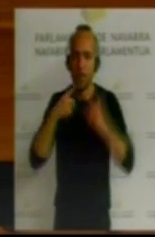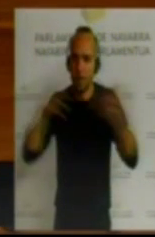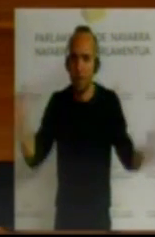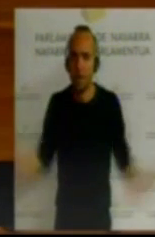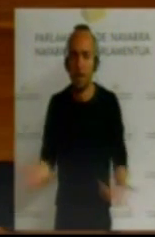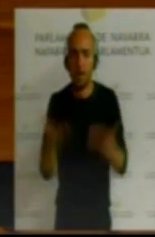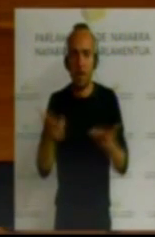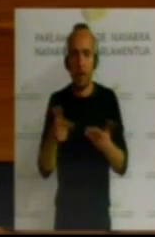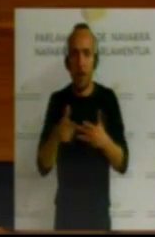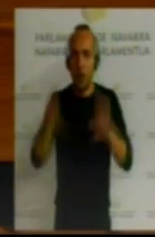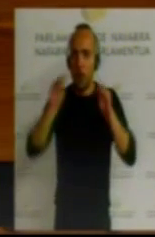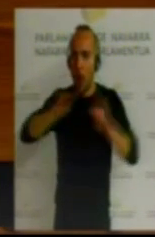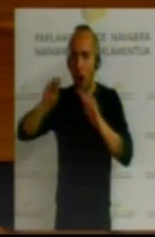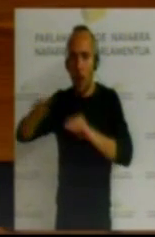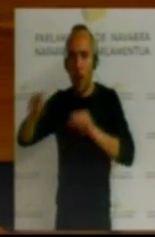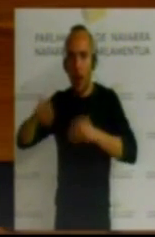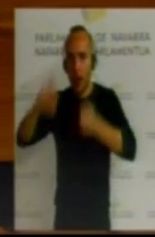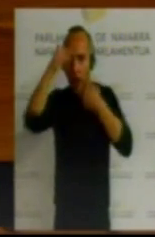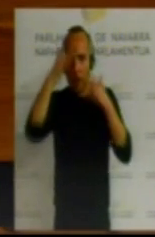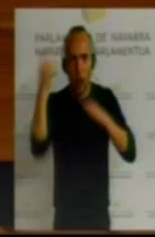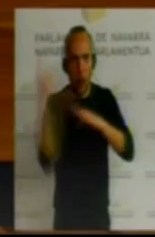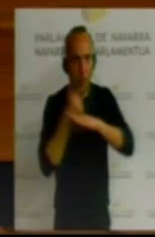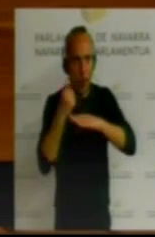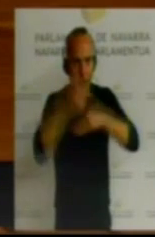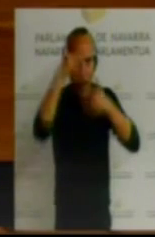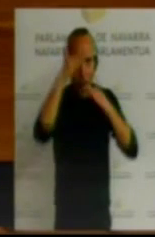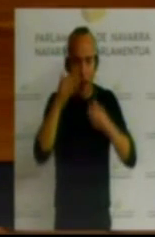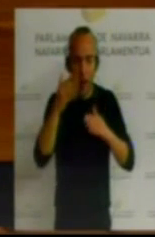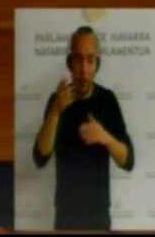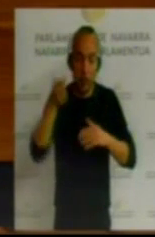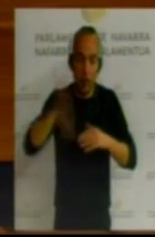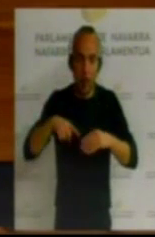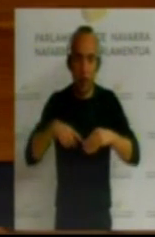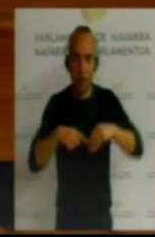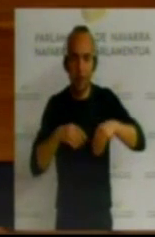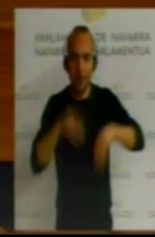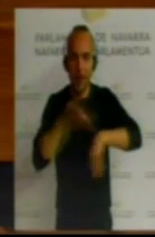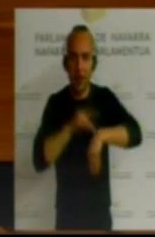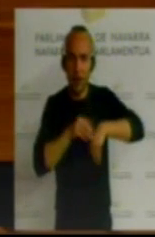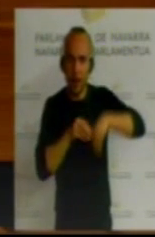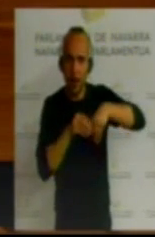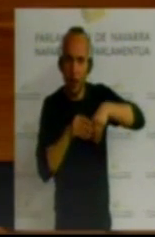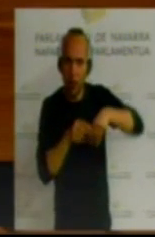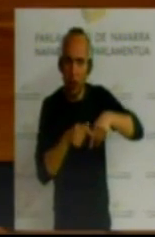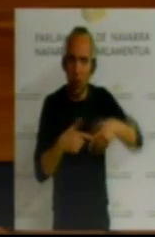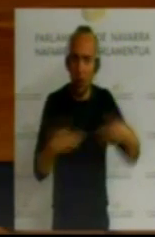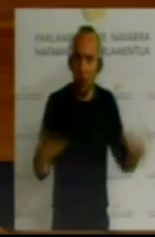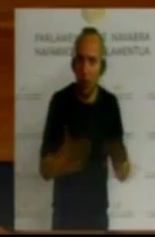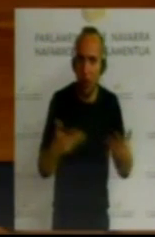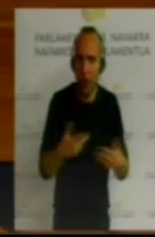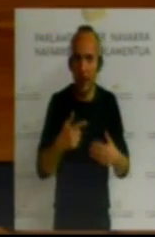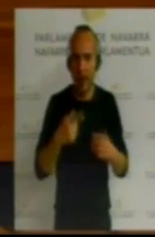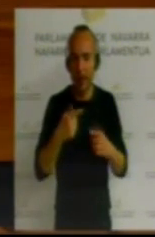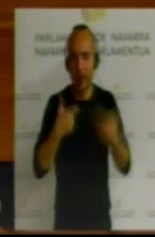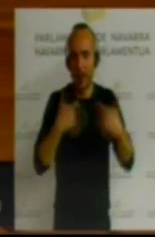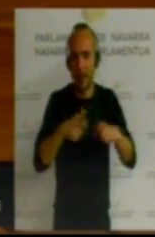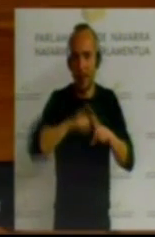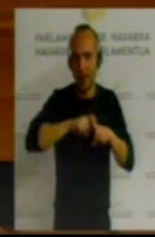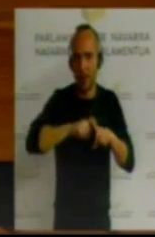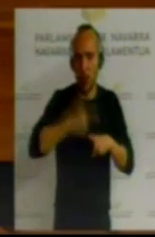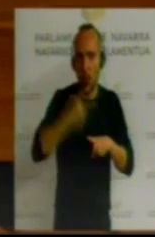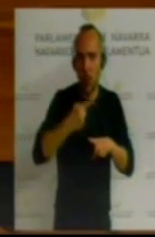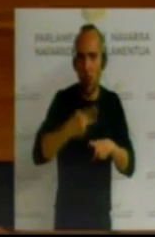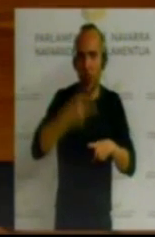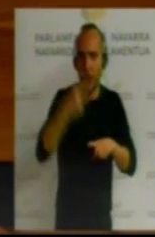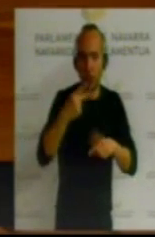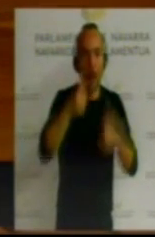promover la formación de atención primaria. El manejo de la endometriosis mínima y leve estadio 1 y 2 corresponde